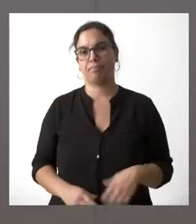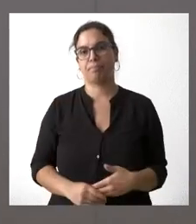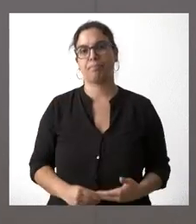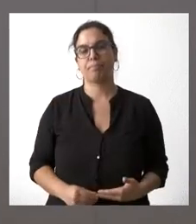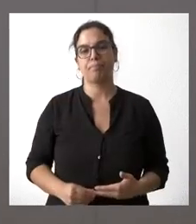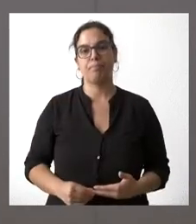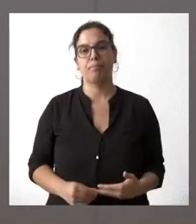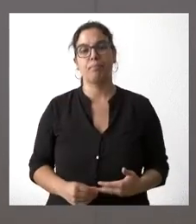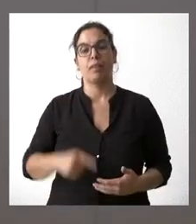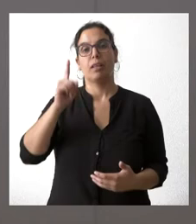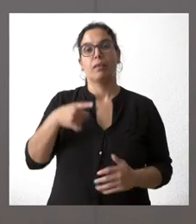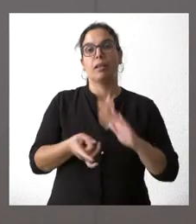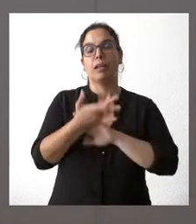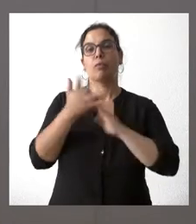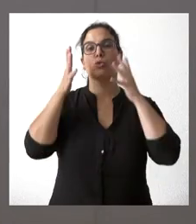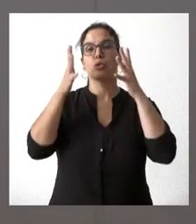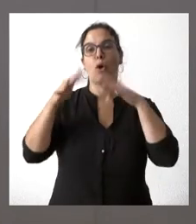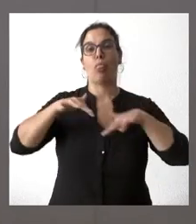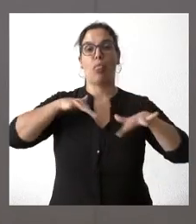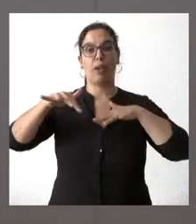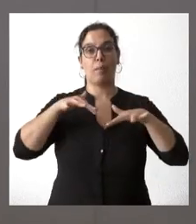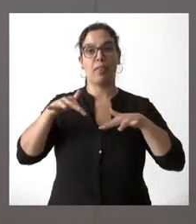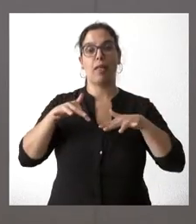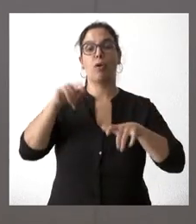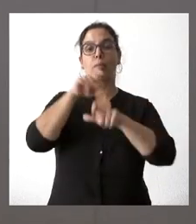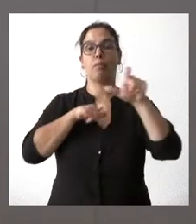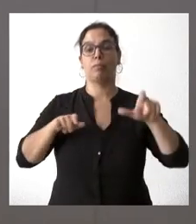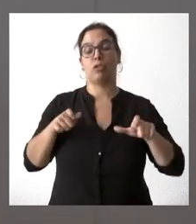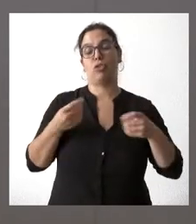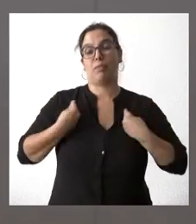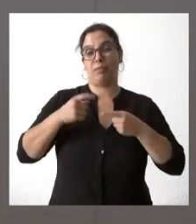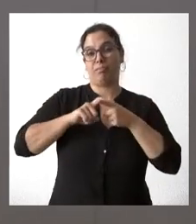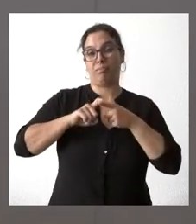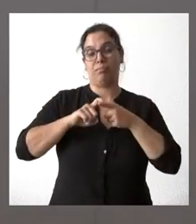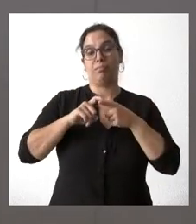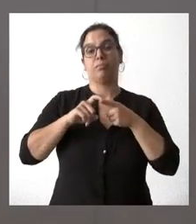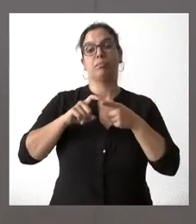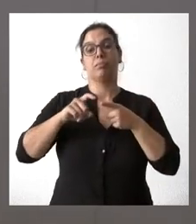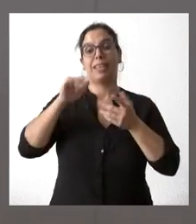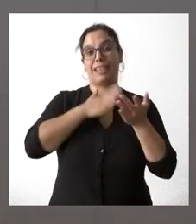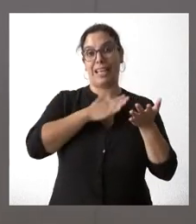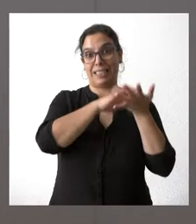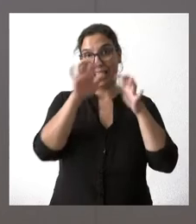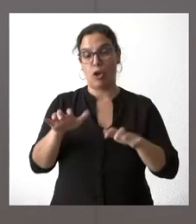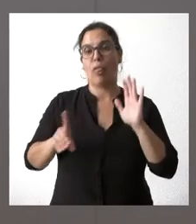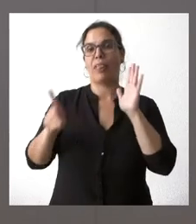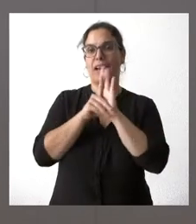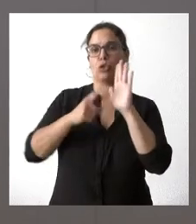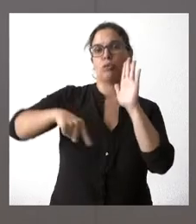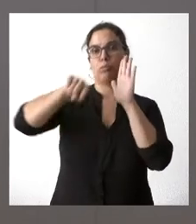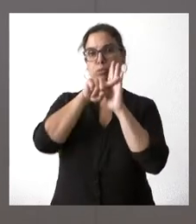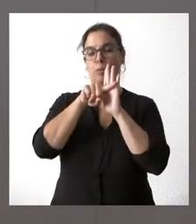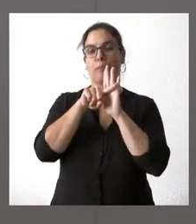Creamos el Consejo Dinamizador Demográfico de Castilla y León. Por decreto, naturalmente,